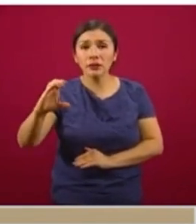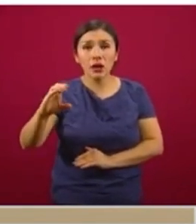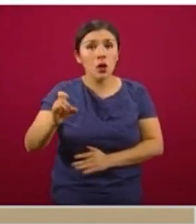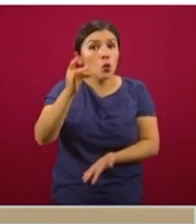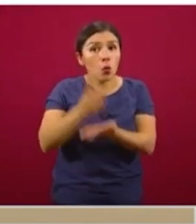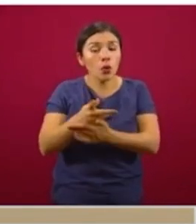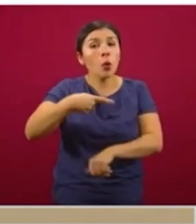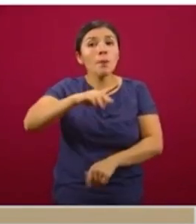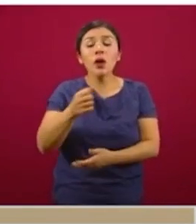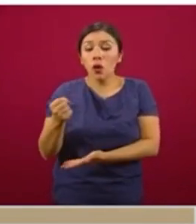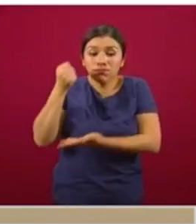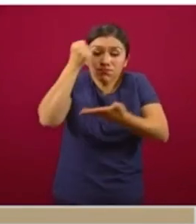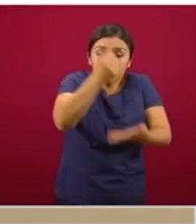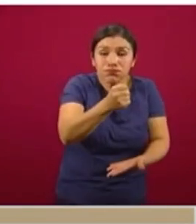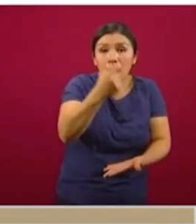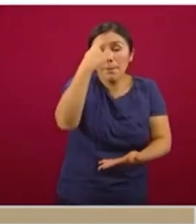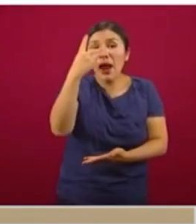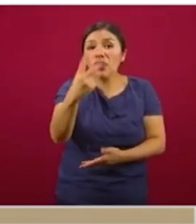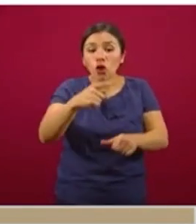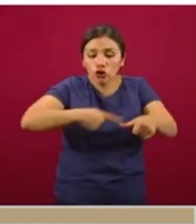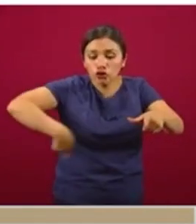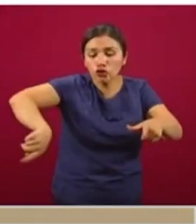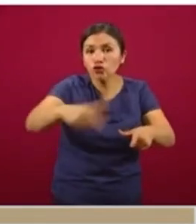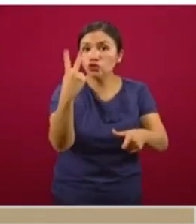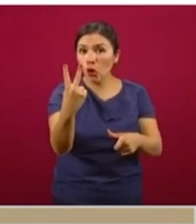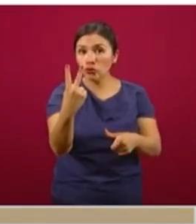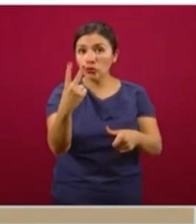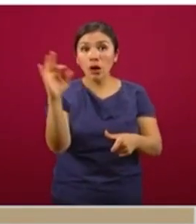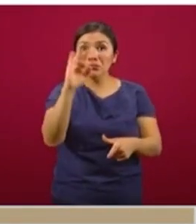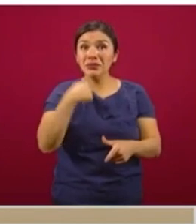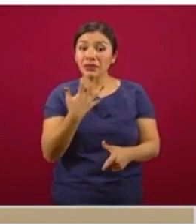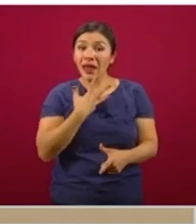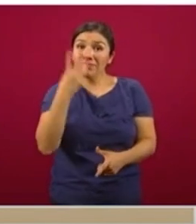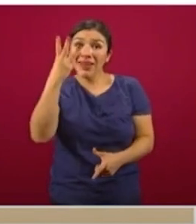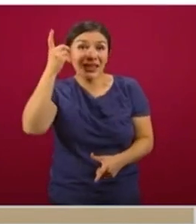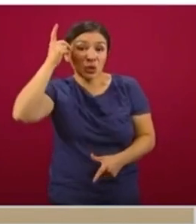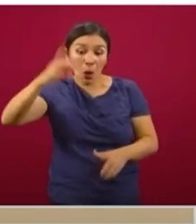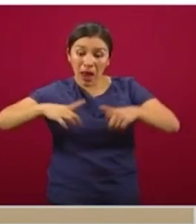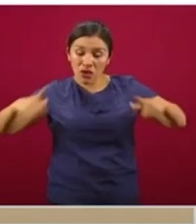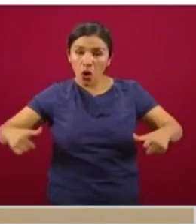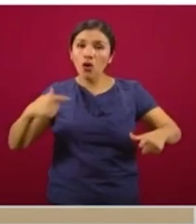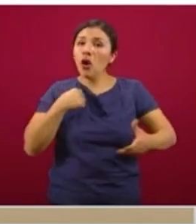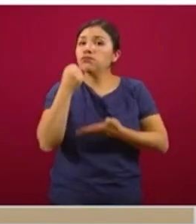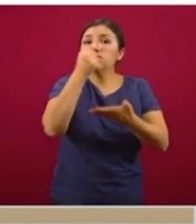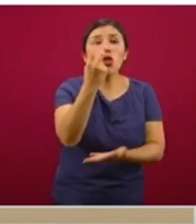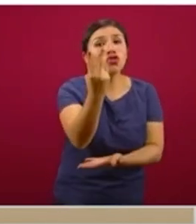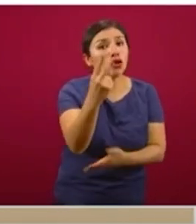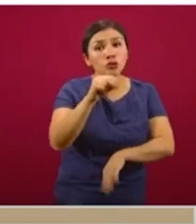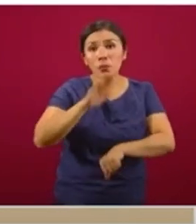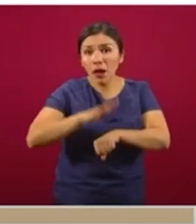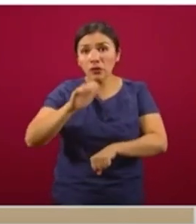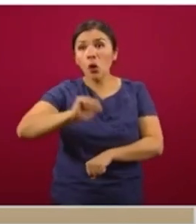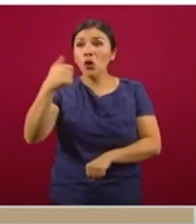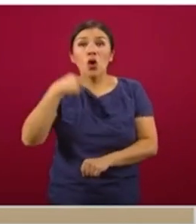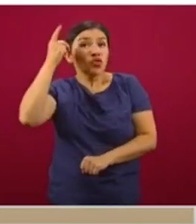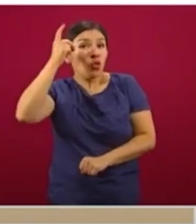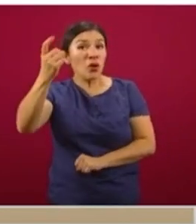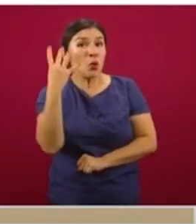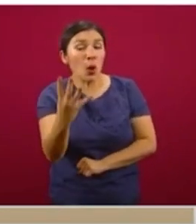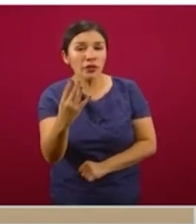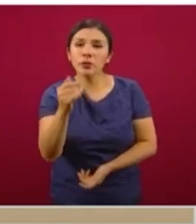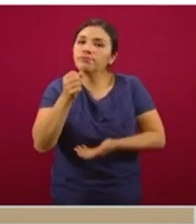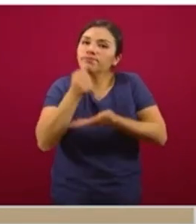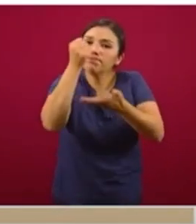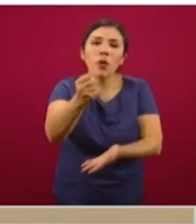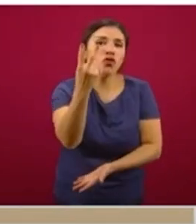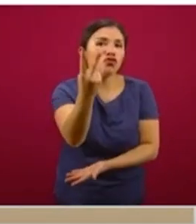fertilizante para dos hectáreas. Si un productor tiene tres hectáreas, le vamos a dar para dos, si un productor tiene cuatro hectáreas, se le va a dar para